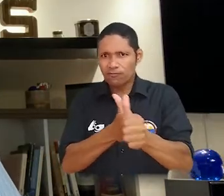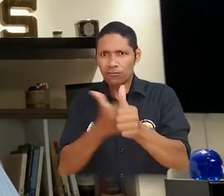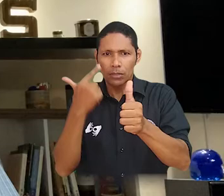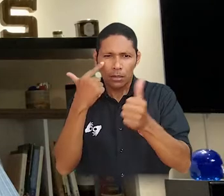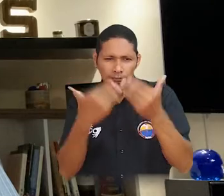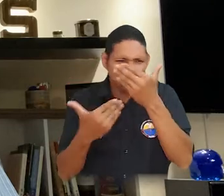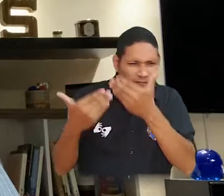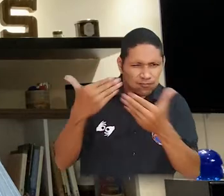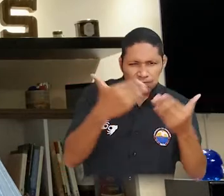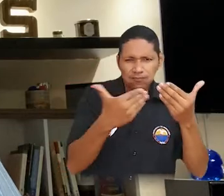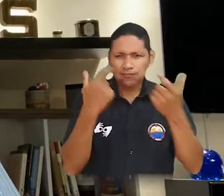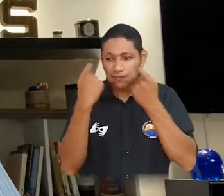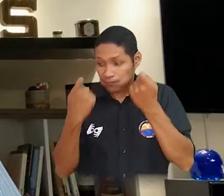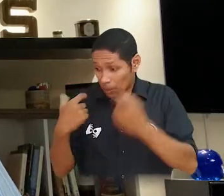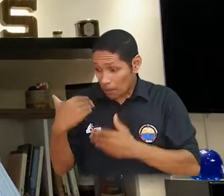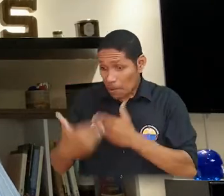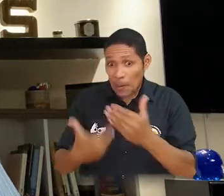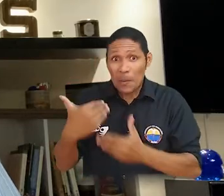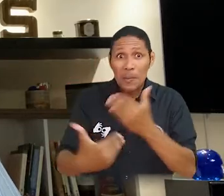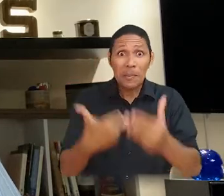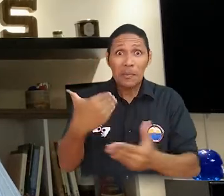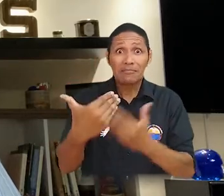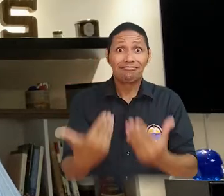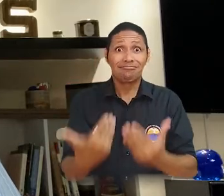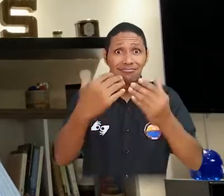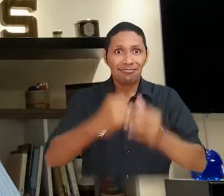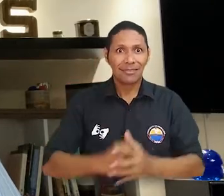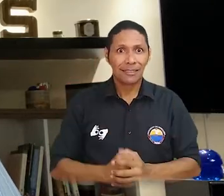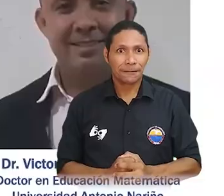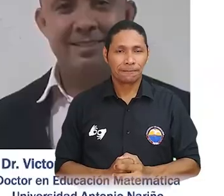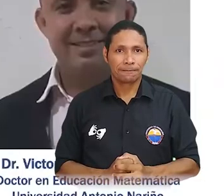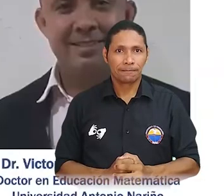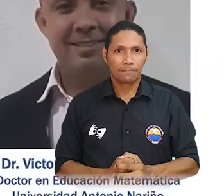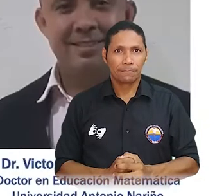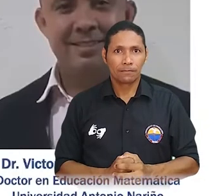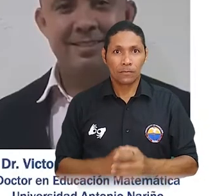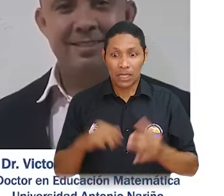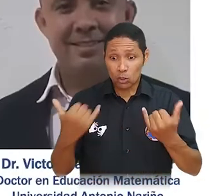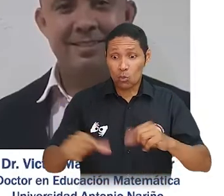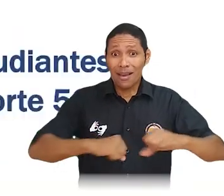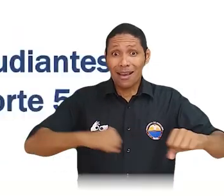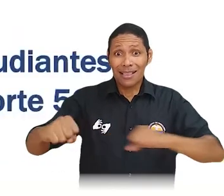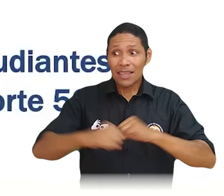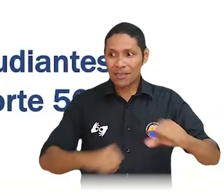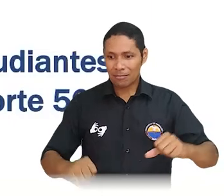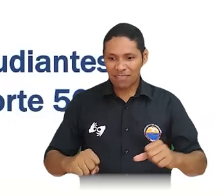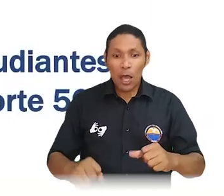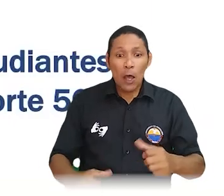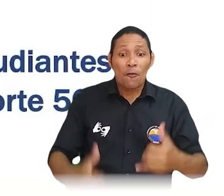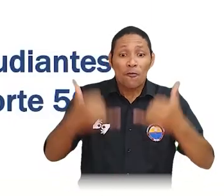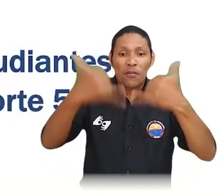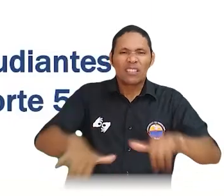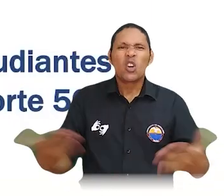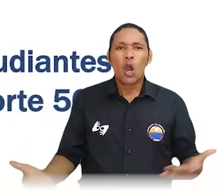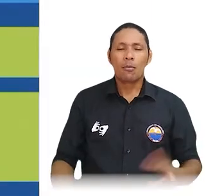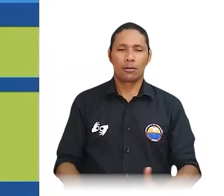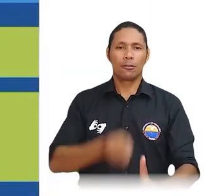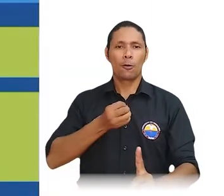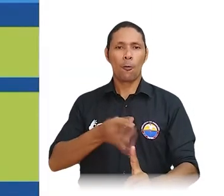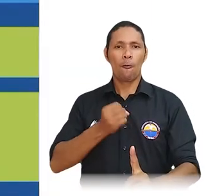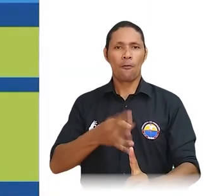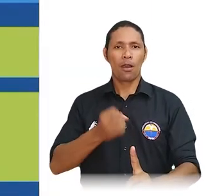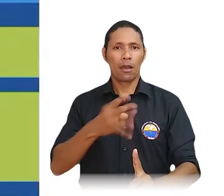para los avances investigativos de los estudiantes del doctorado. El cierre de la actividad estuvo enmarcada por la conferencia